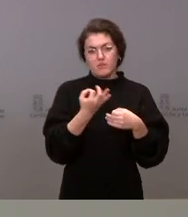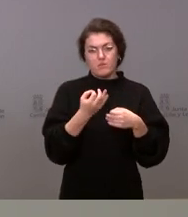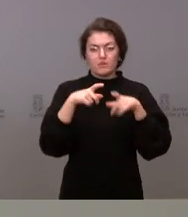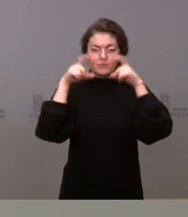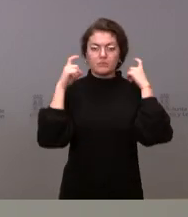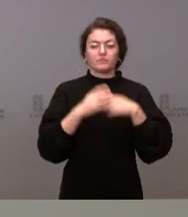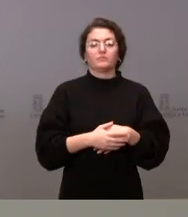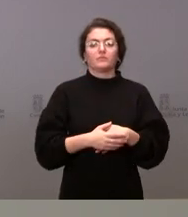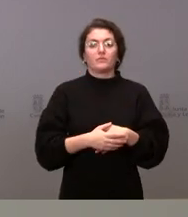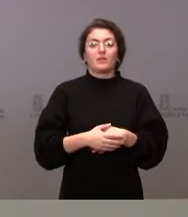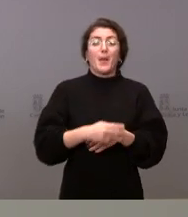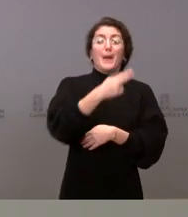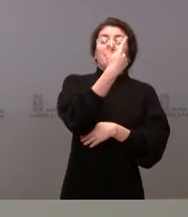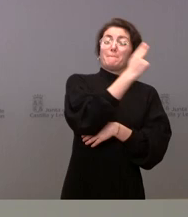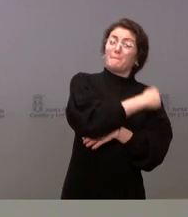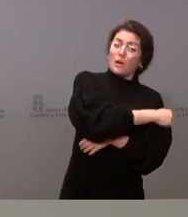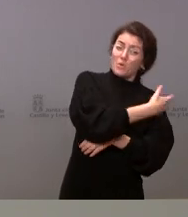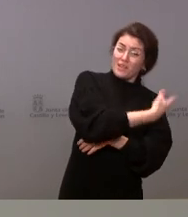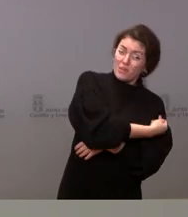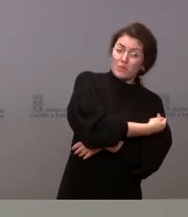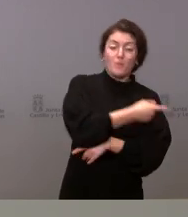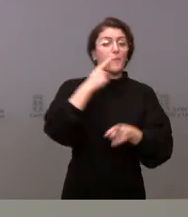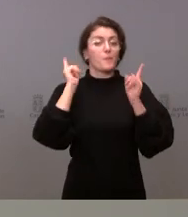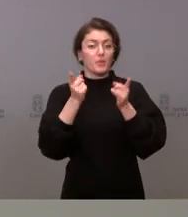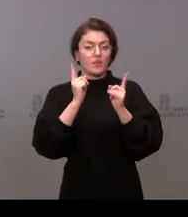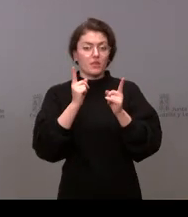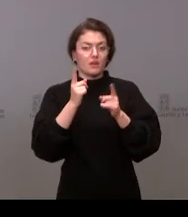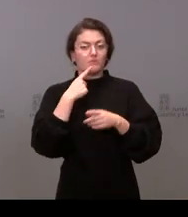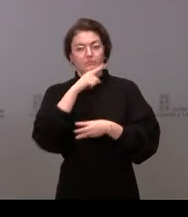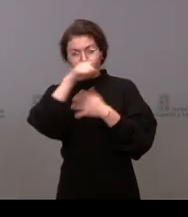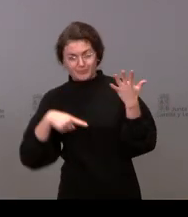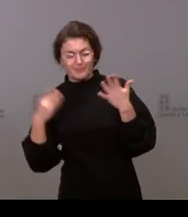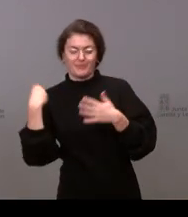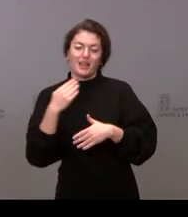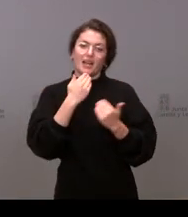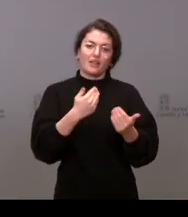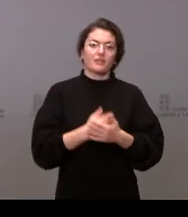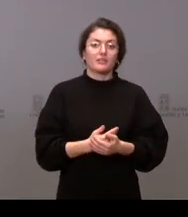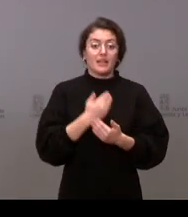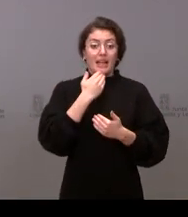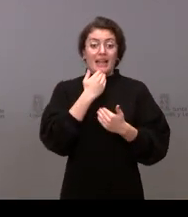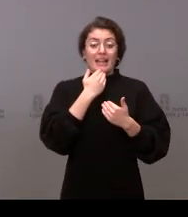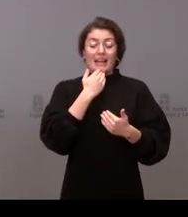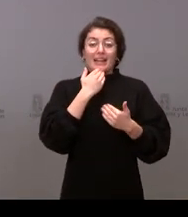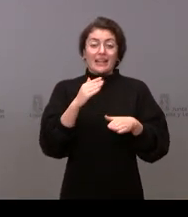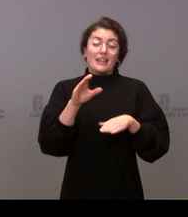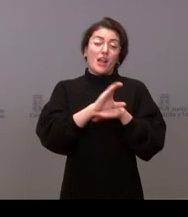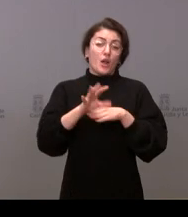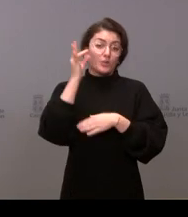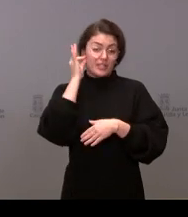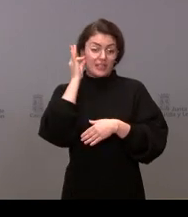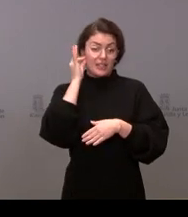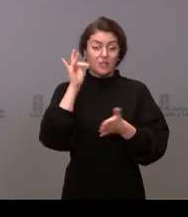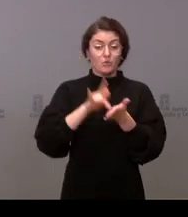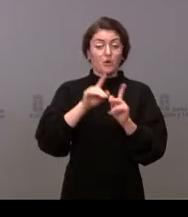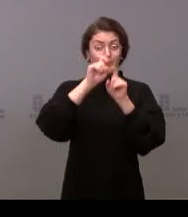Vacunación, prudencia y las seis M's. Muchísimas gracias. Muchas gracias, consejera. Y antes de pasar al turno de preguntas, sí me